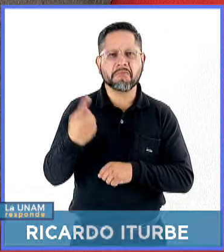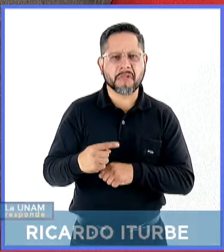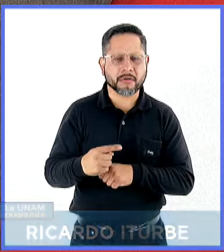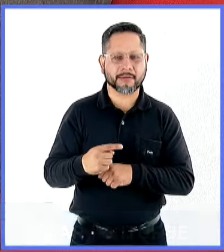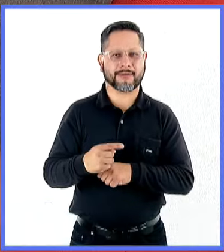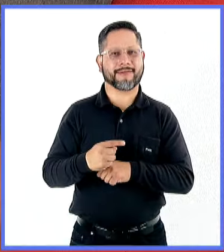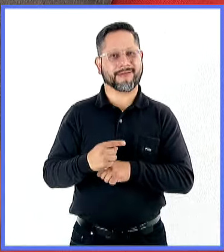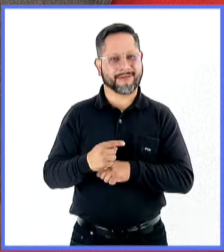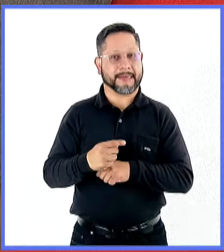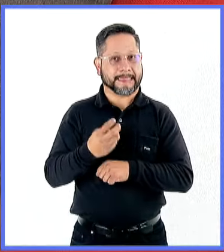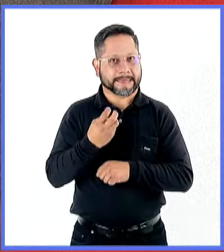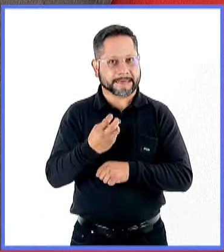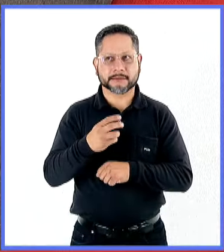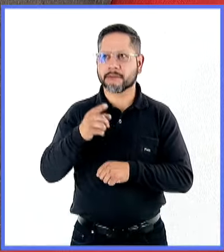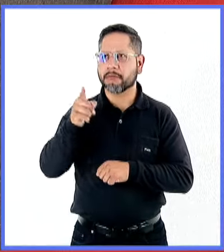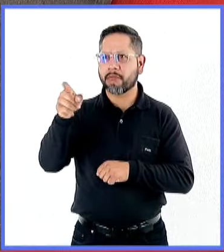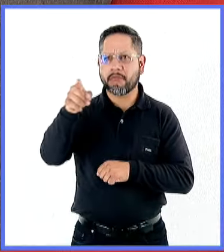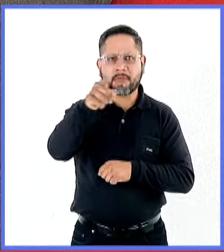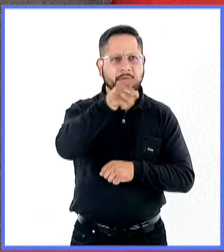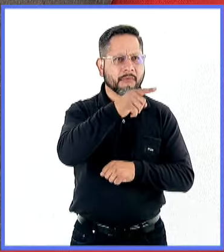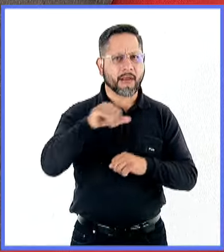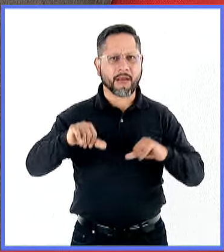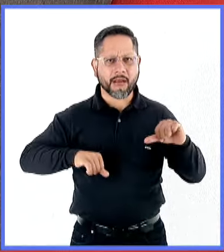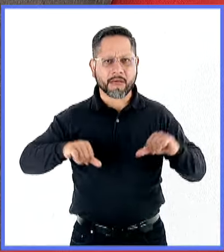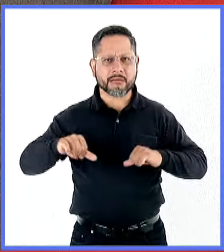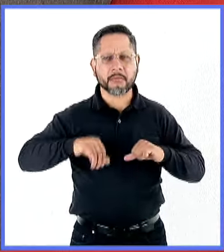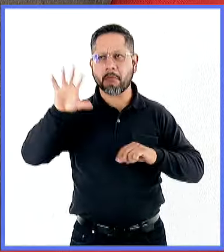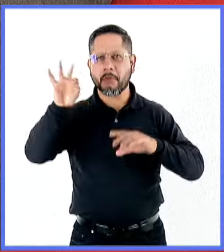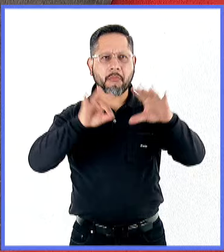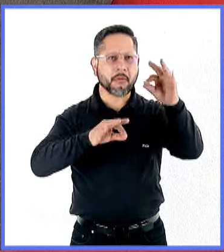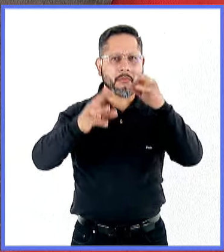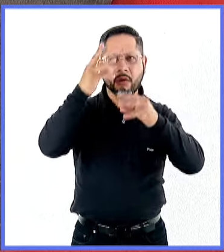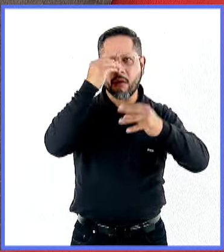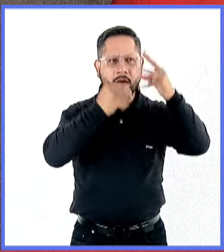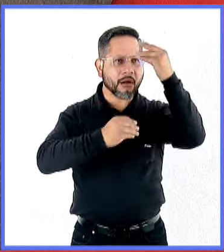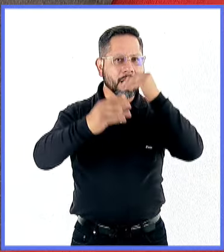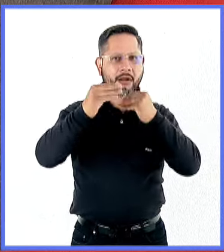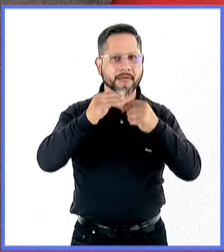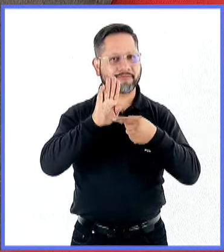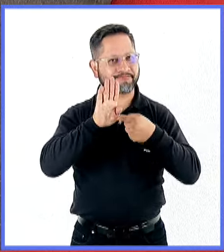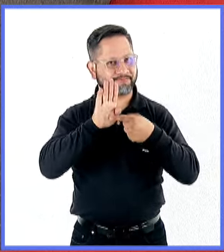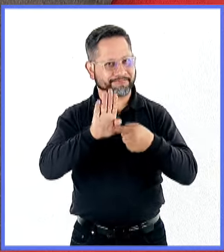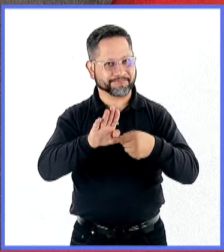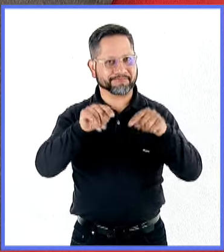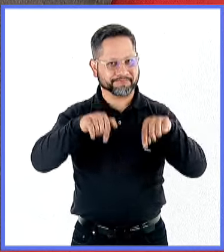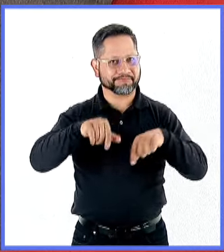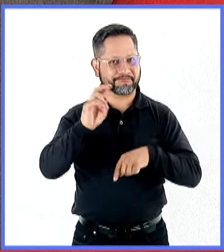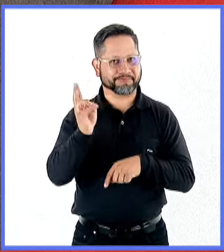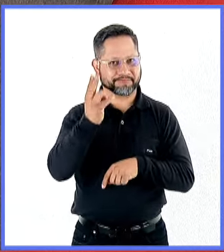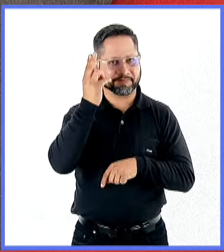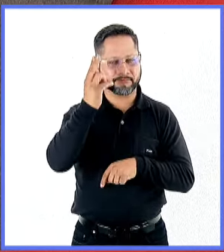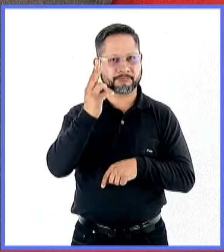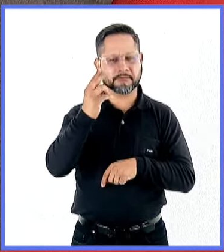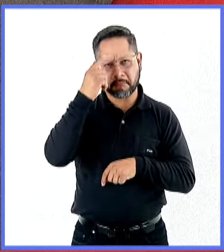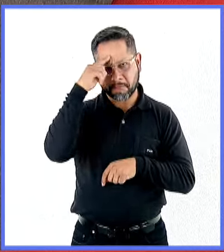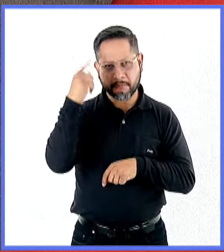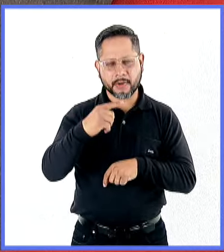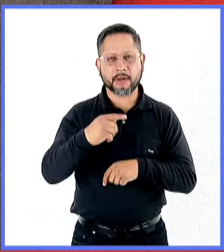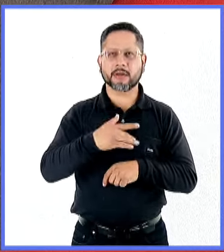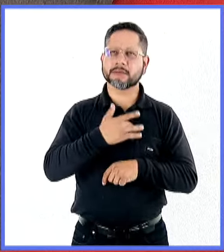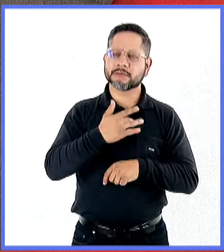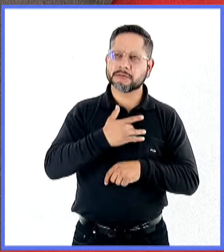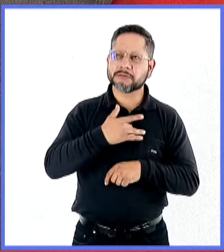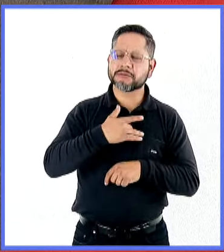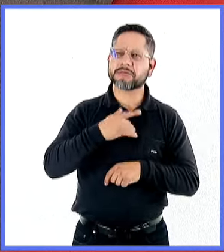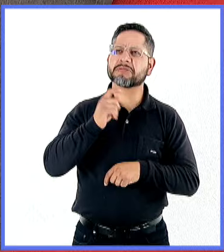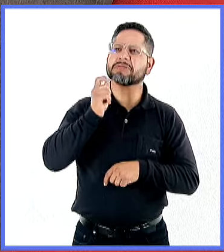gusto para seguir haciendo eco de todas esas actividades y el conocimiento que genera nuestra universidad. Sí, principalmente para la reflexión, pero